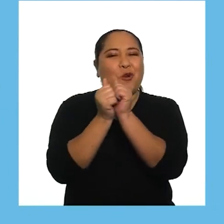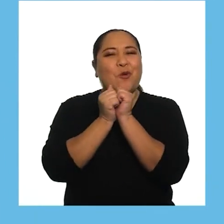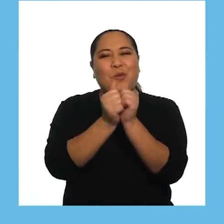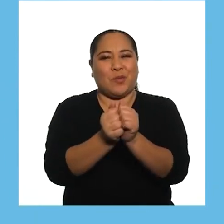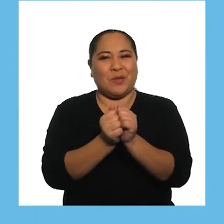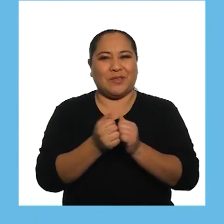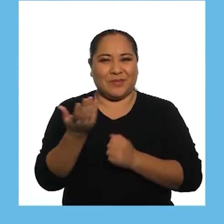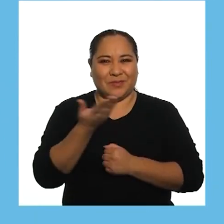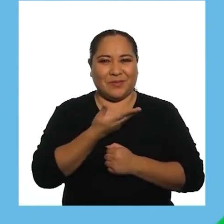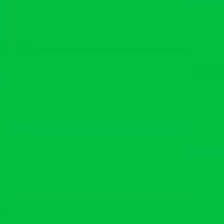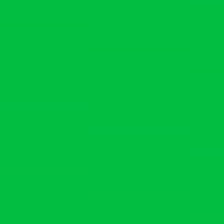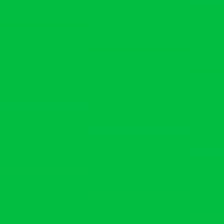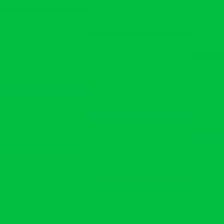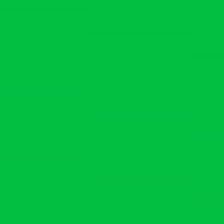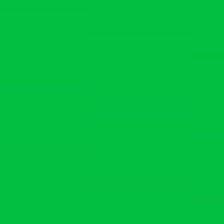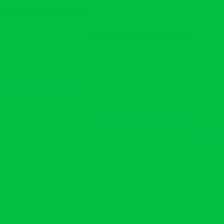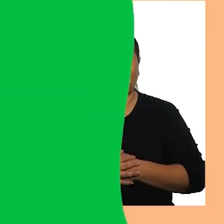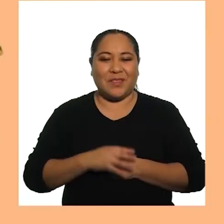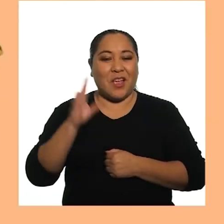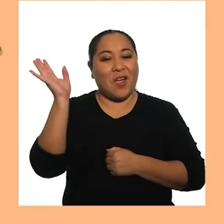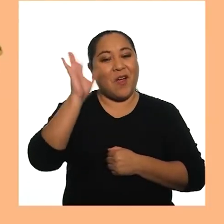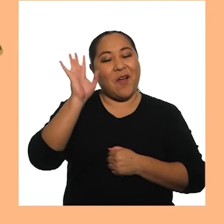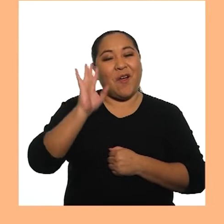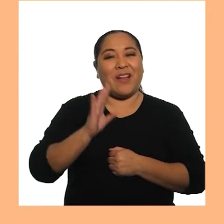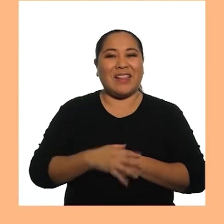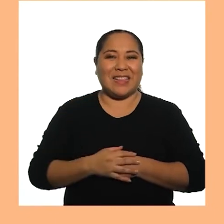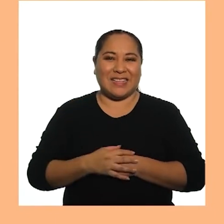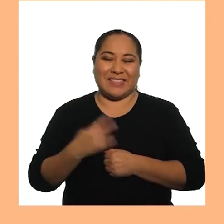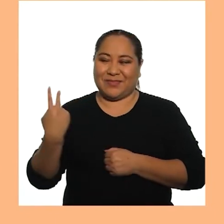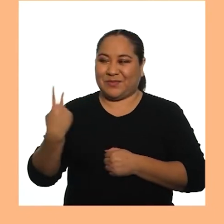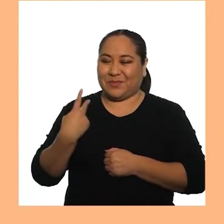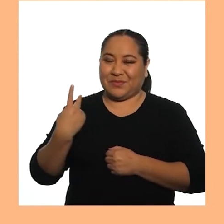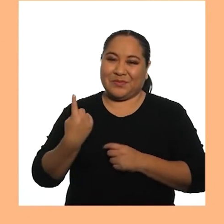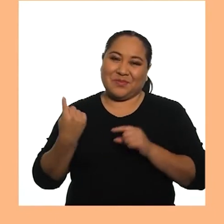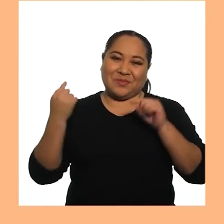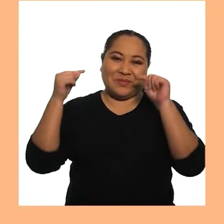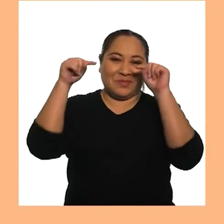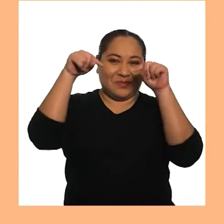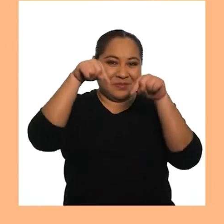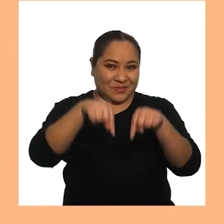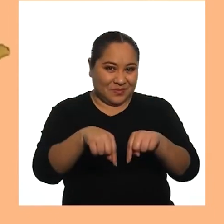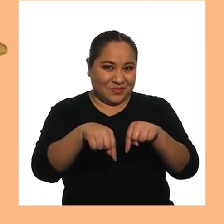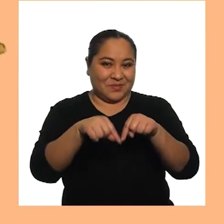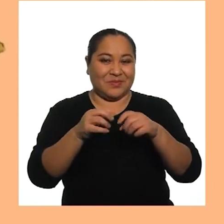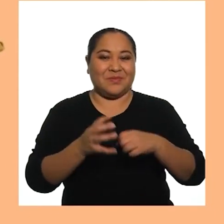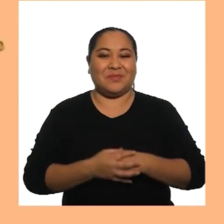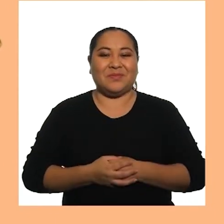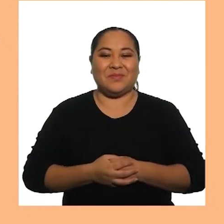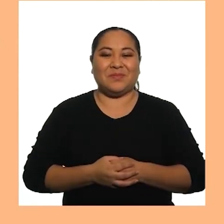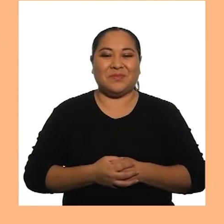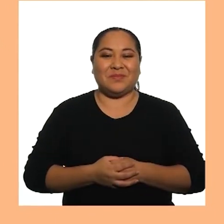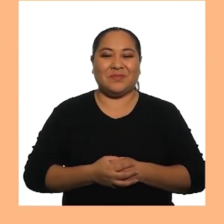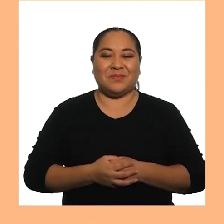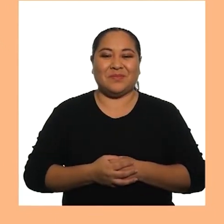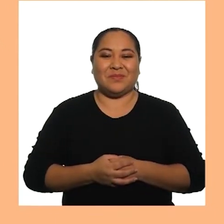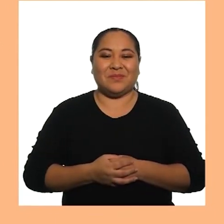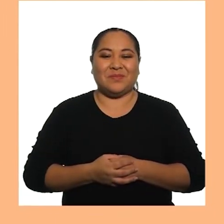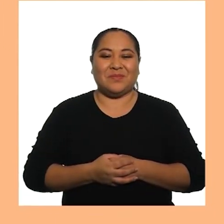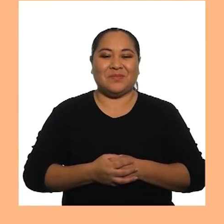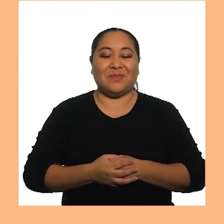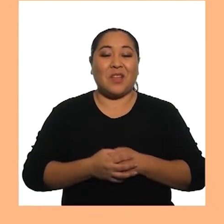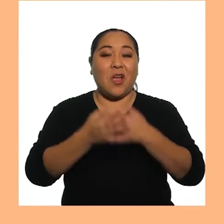familias Adelante Hola Ya Estamos aquí